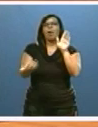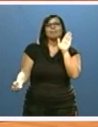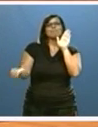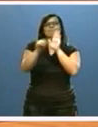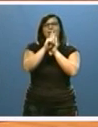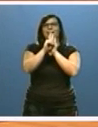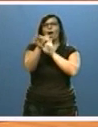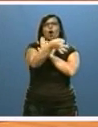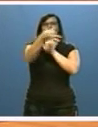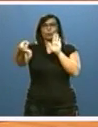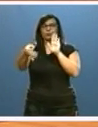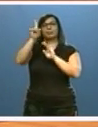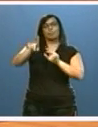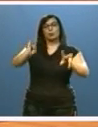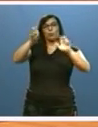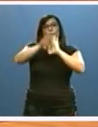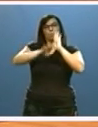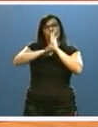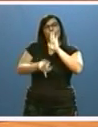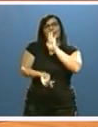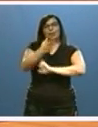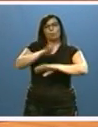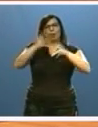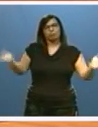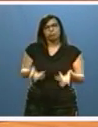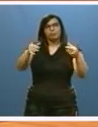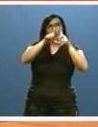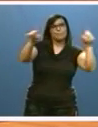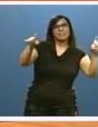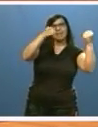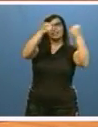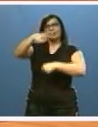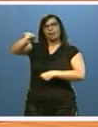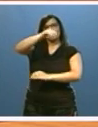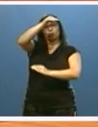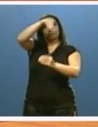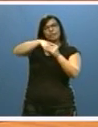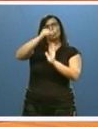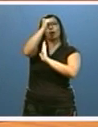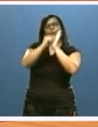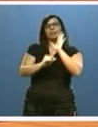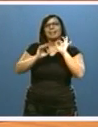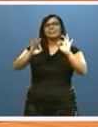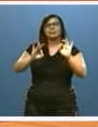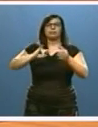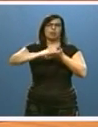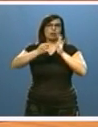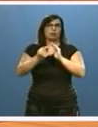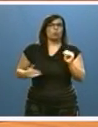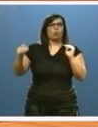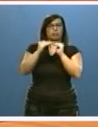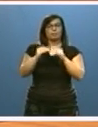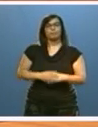programa que hemos puesto en marcha para favorecer que empresas y entidades implanten medidas y planes de igualdad. En el ámbito